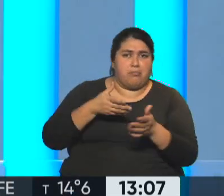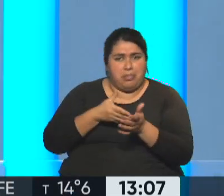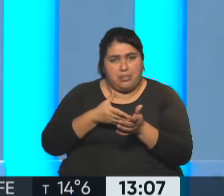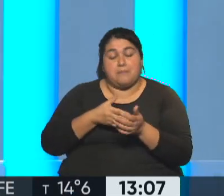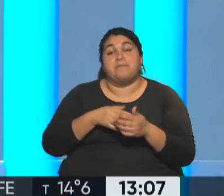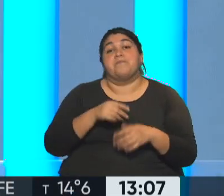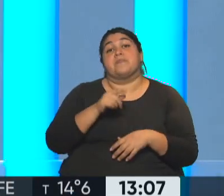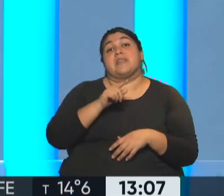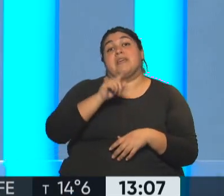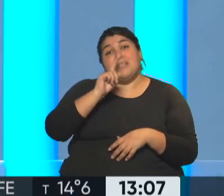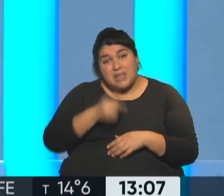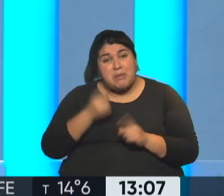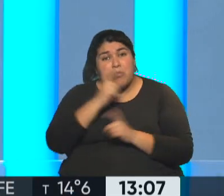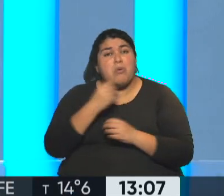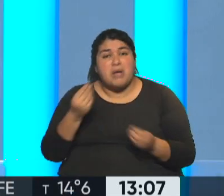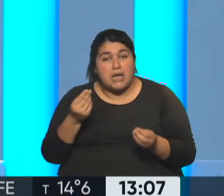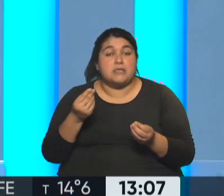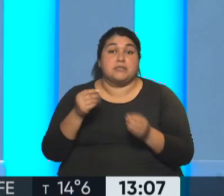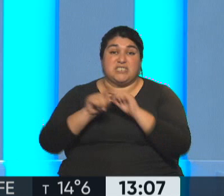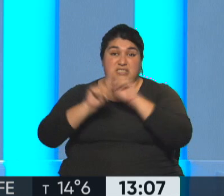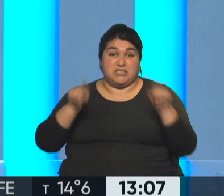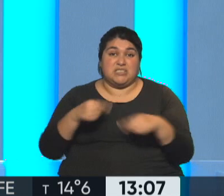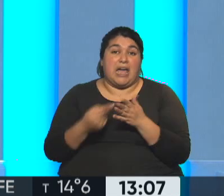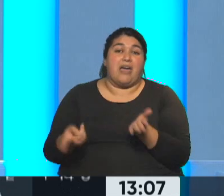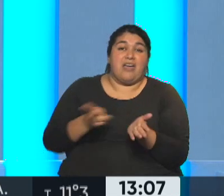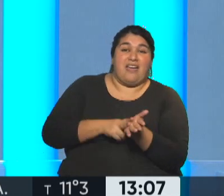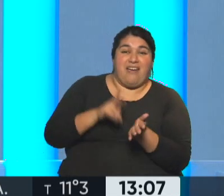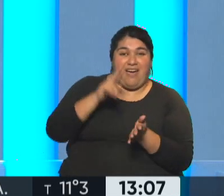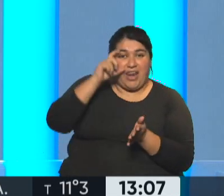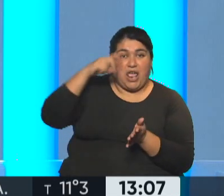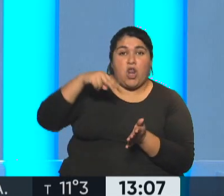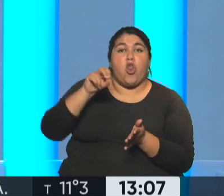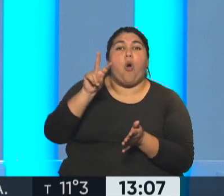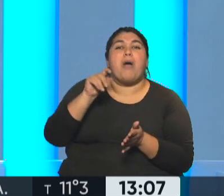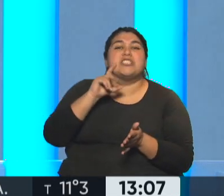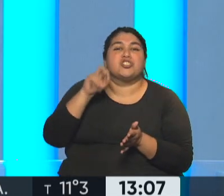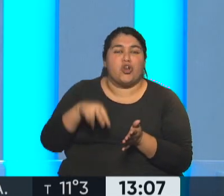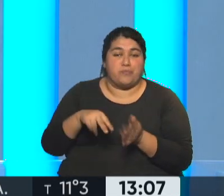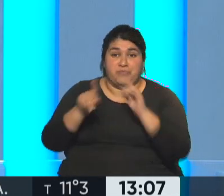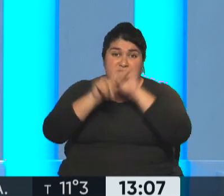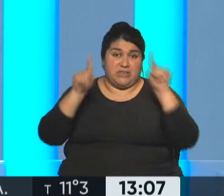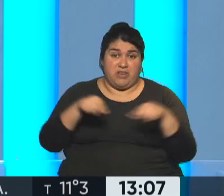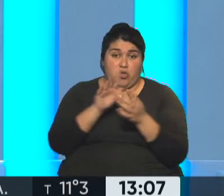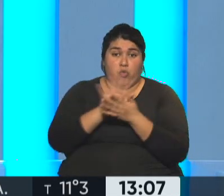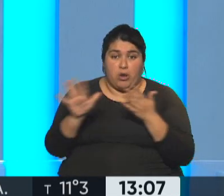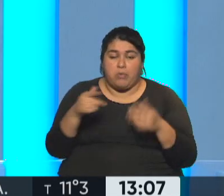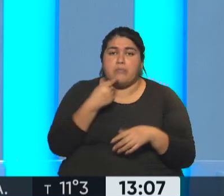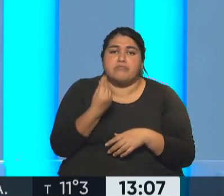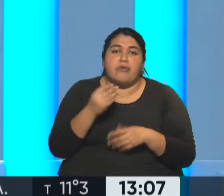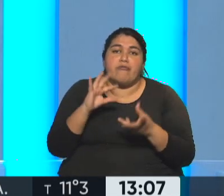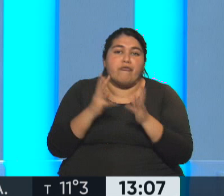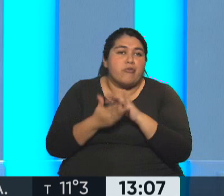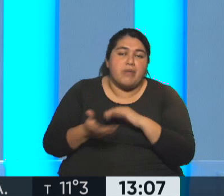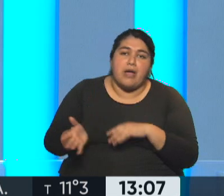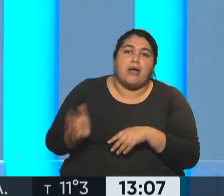renovación. Cuando se demanda la renovación, hoy, por la normativa vigente, muchas personas tienen que hacer como todo